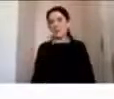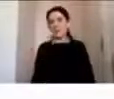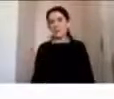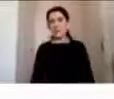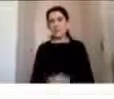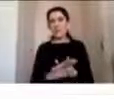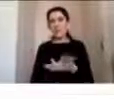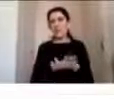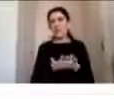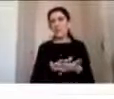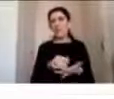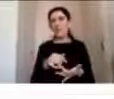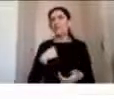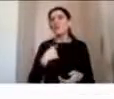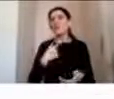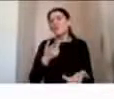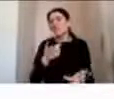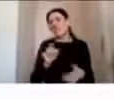autocomplacencia en el fondo.